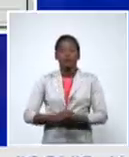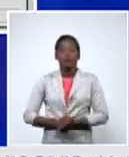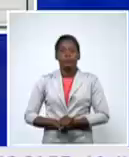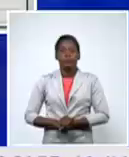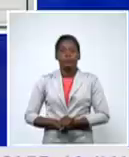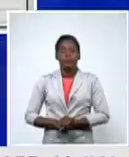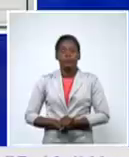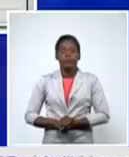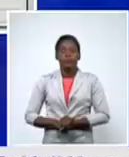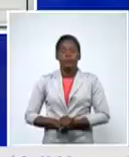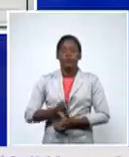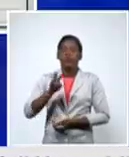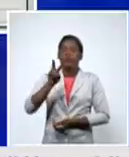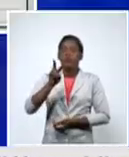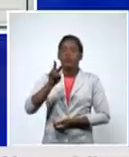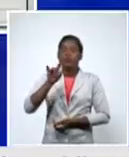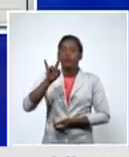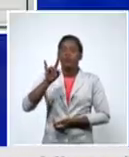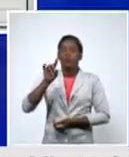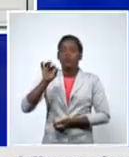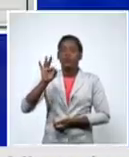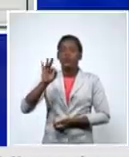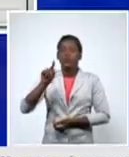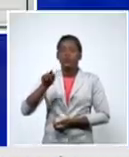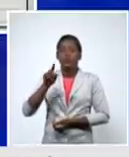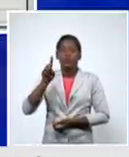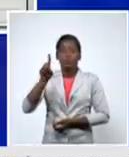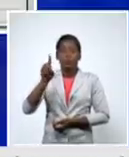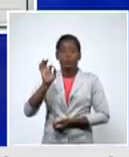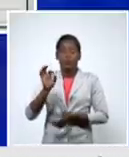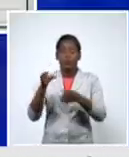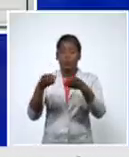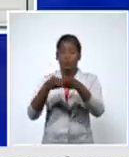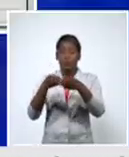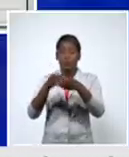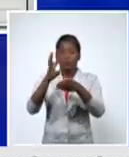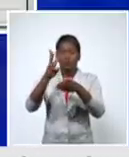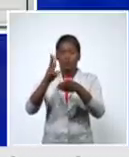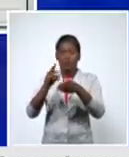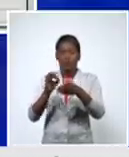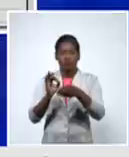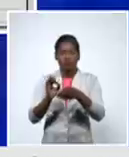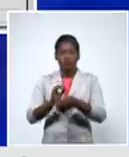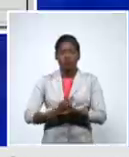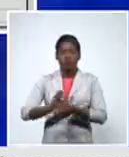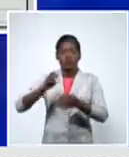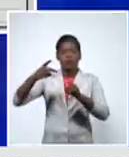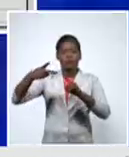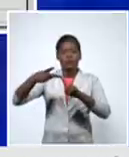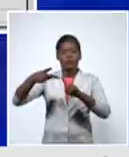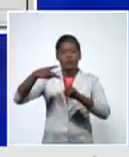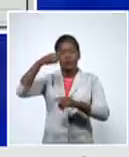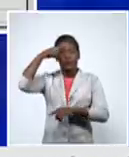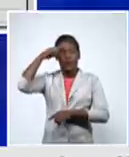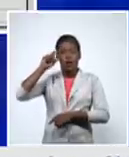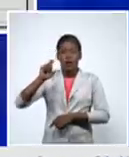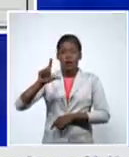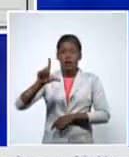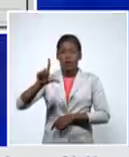298,1 por 100.000 habitantes y le sigue el municipio de San Luis con